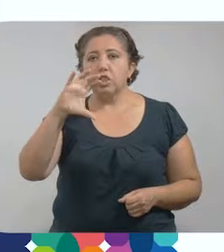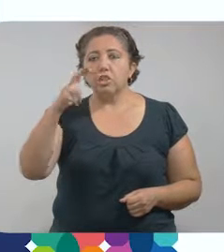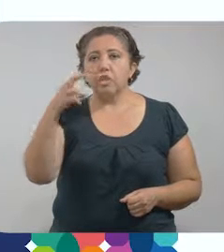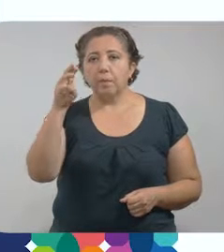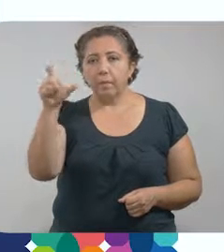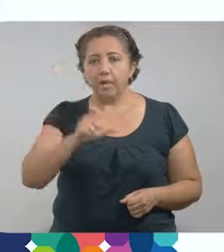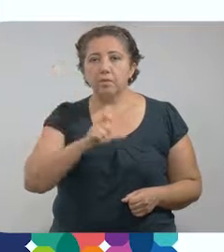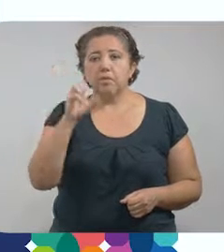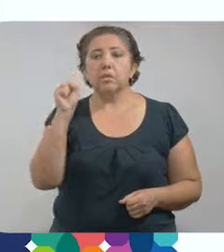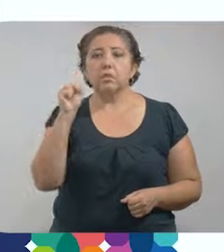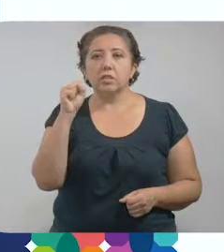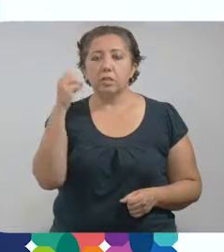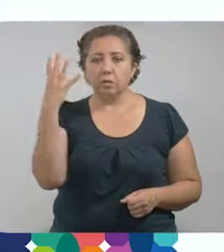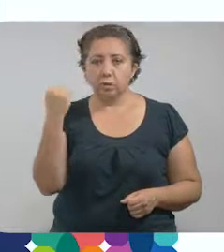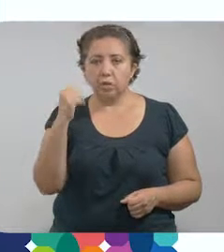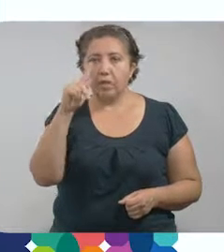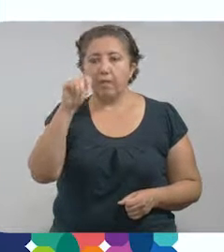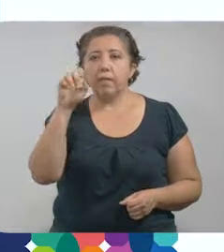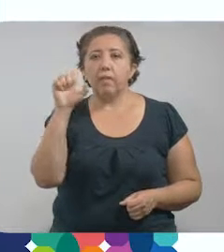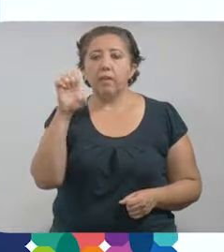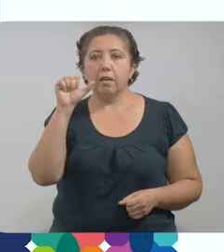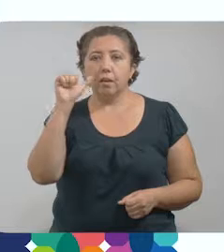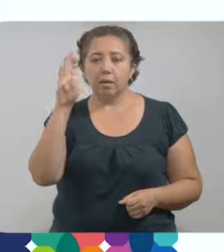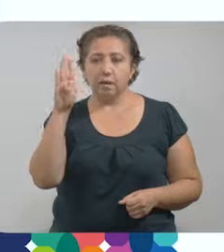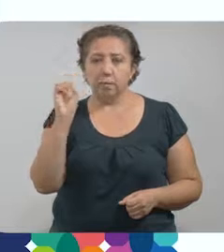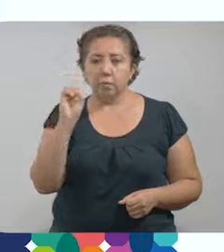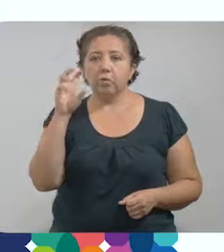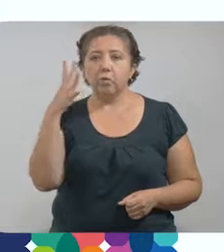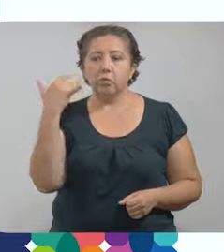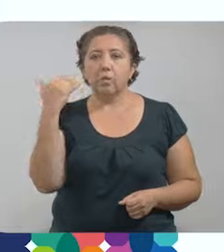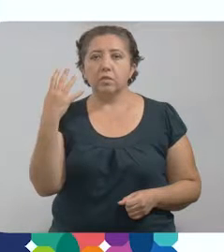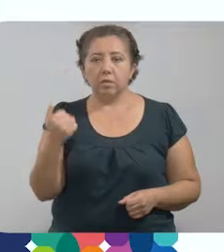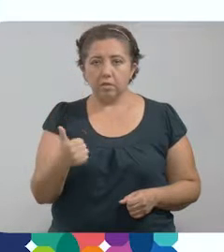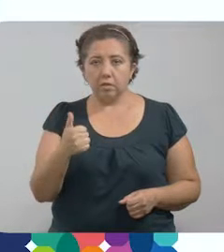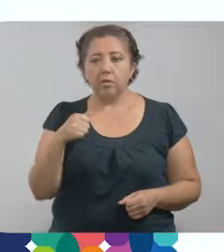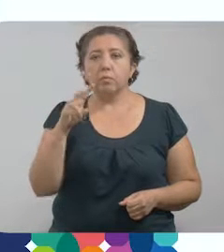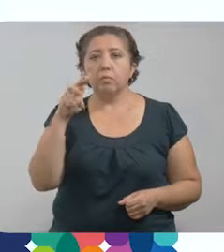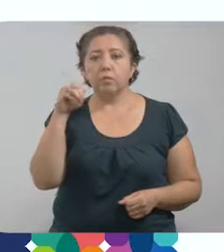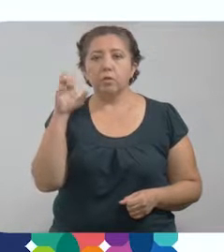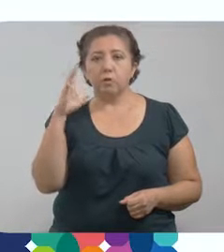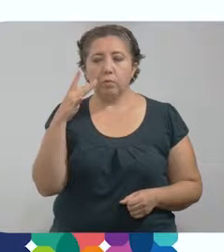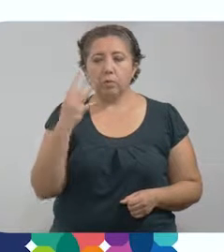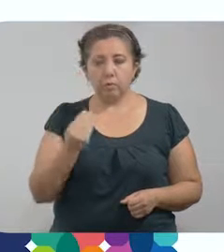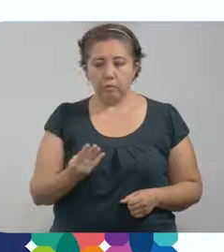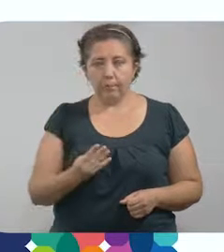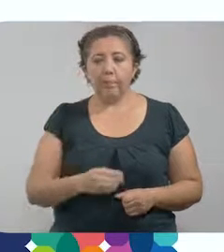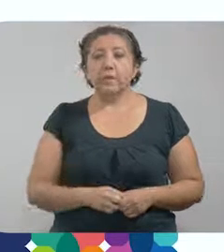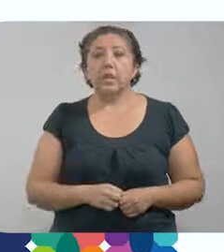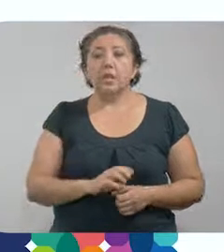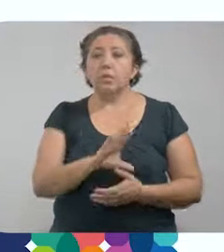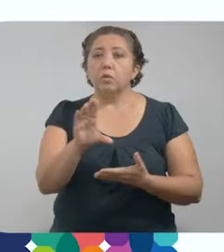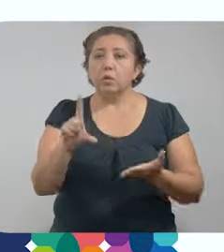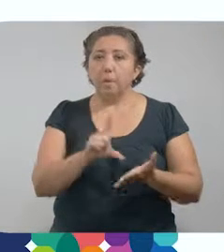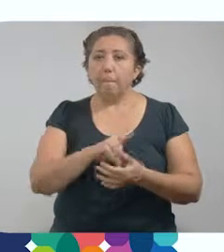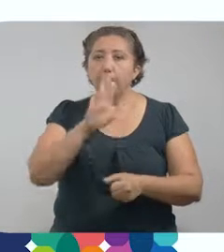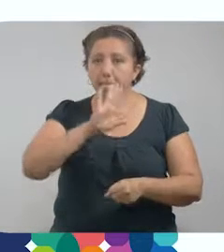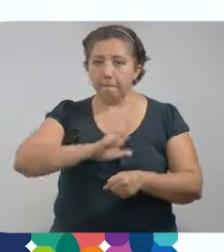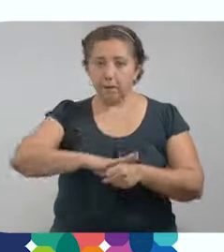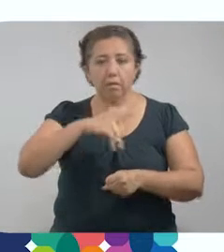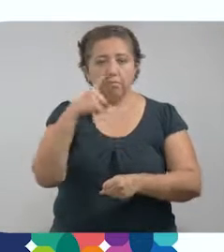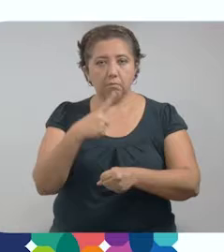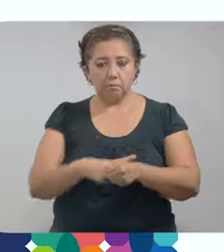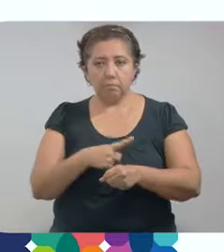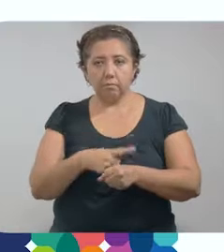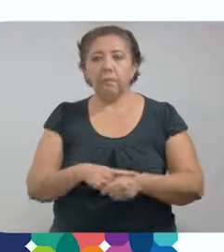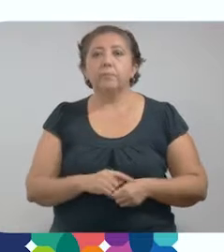Chemash con 69, Teabo con 56 y Muna con 54. Las colonias de Mérida con mayor número